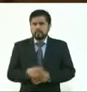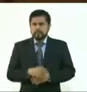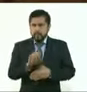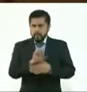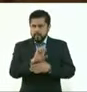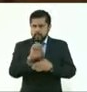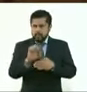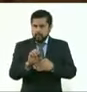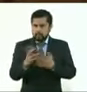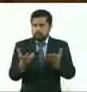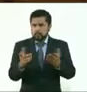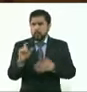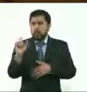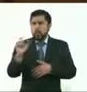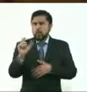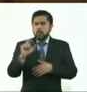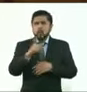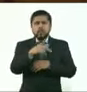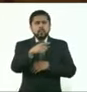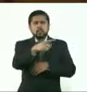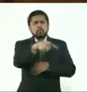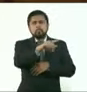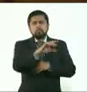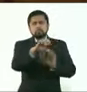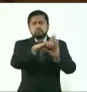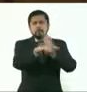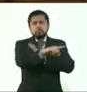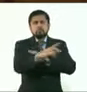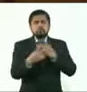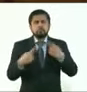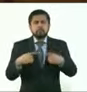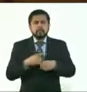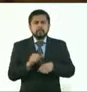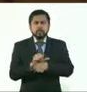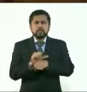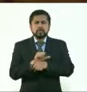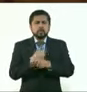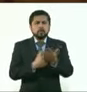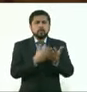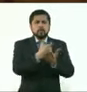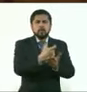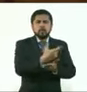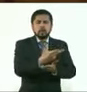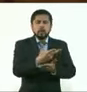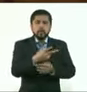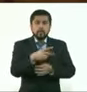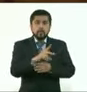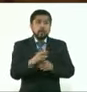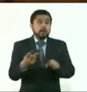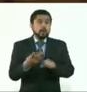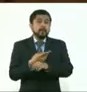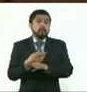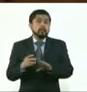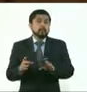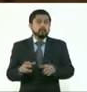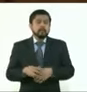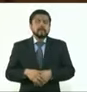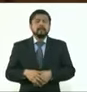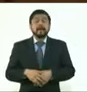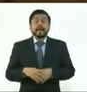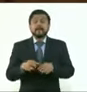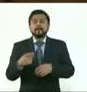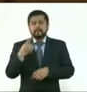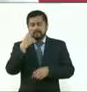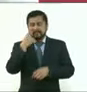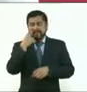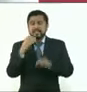partir, cuando ya no paguen la tenencia, cómo va a funcionar para los autos de luz? sí es importante. Estamos